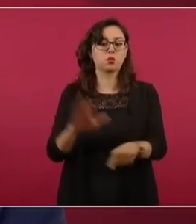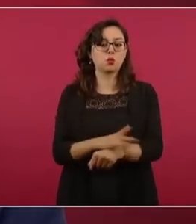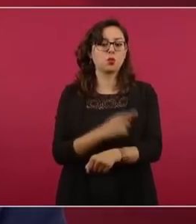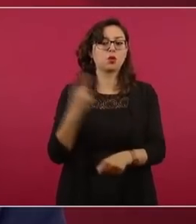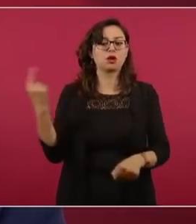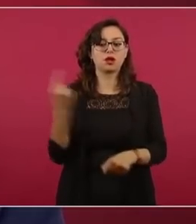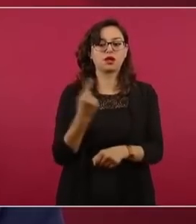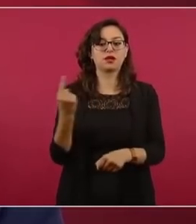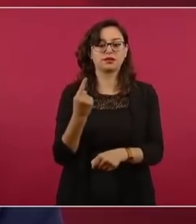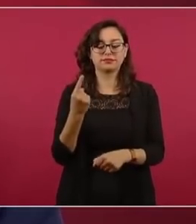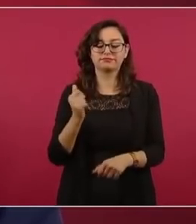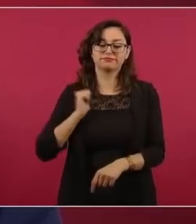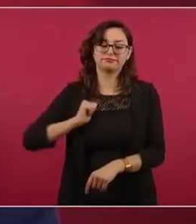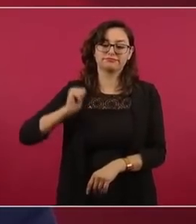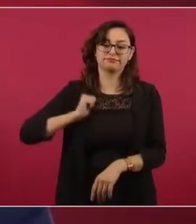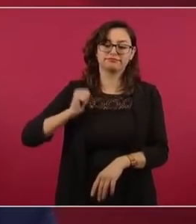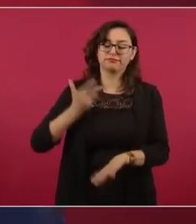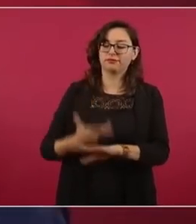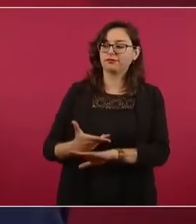a los